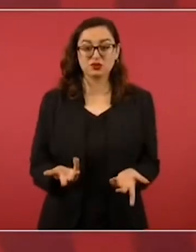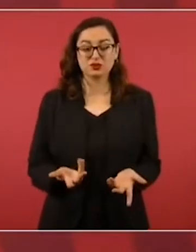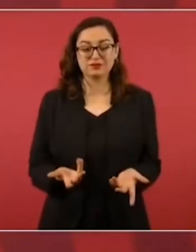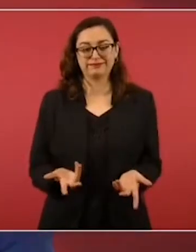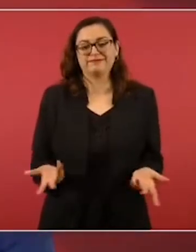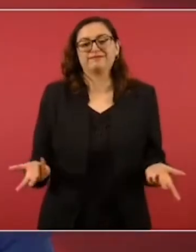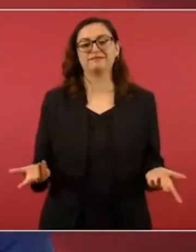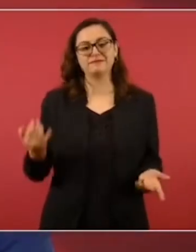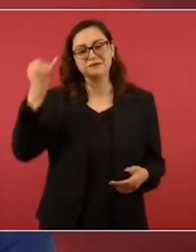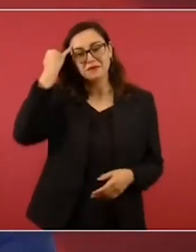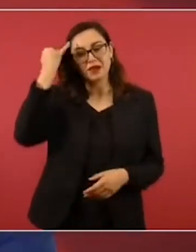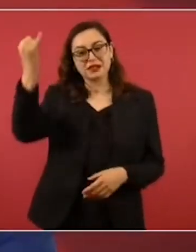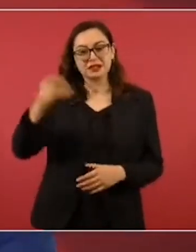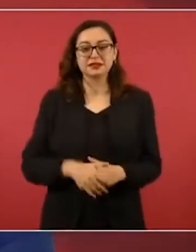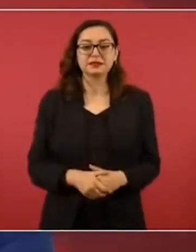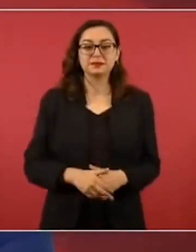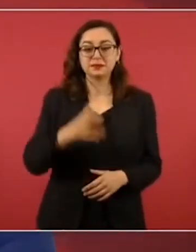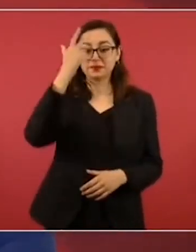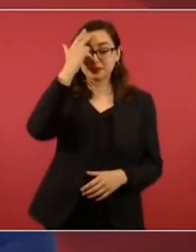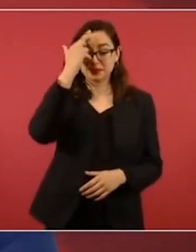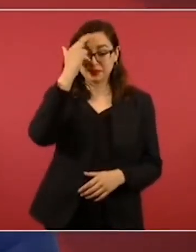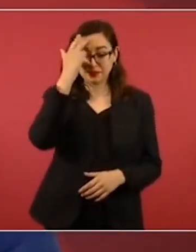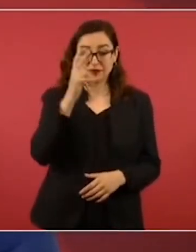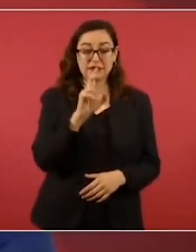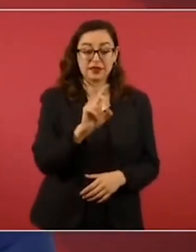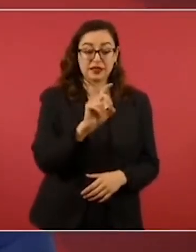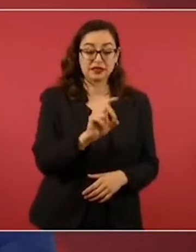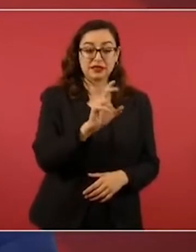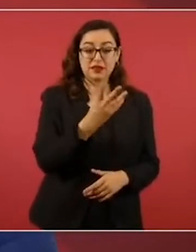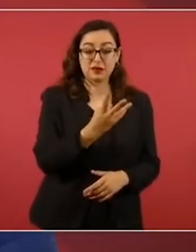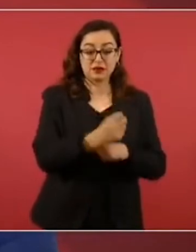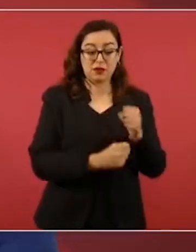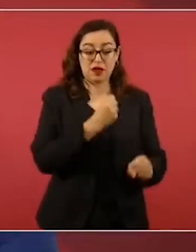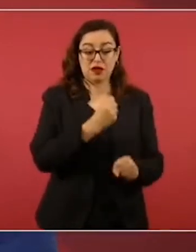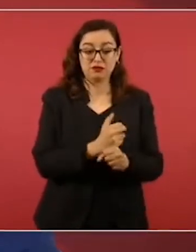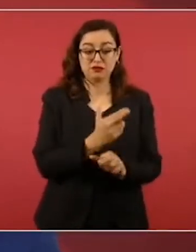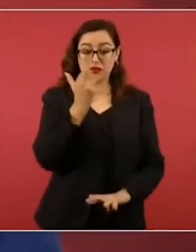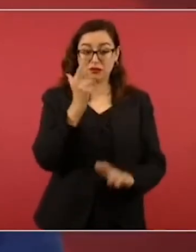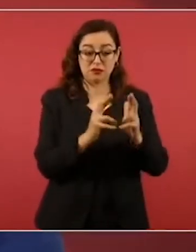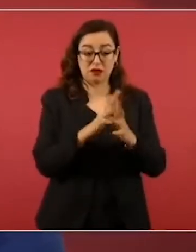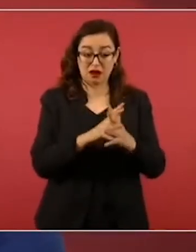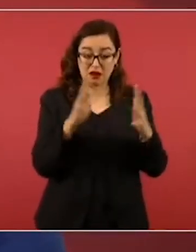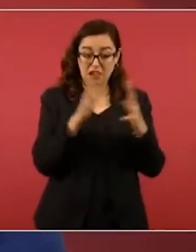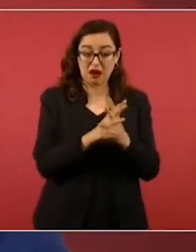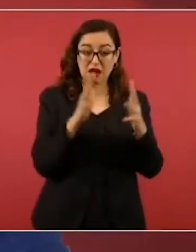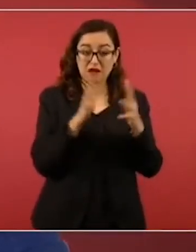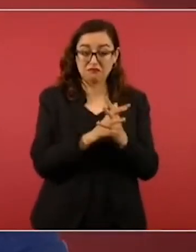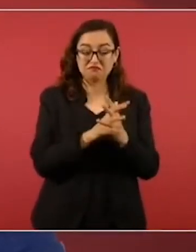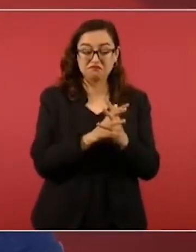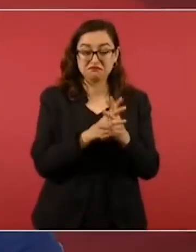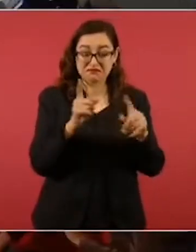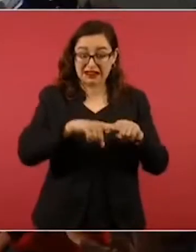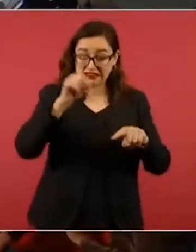Imagínense el porfiriato, fueron 34 años, hubo una revolución y no se